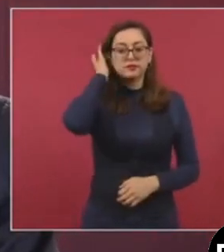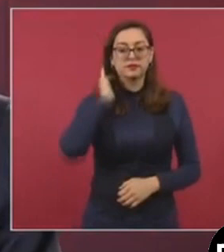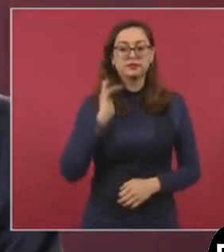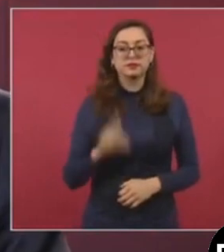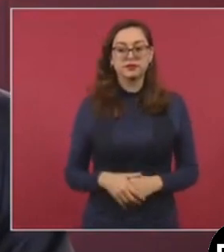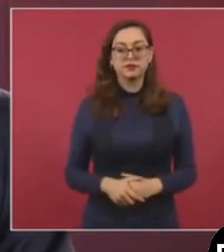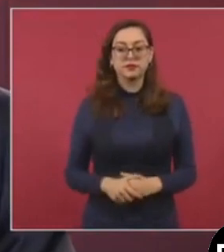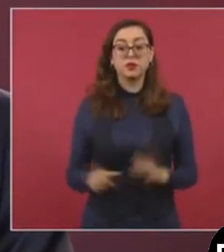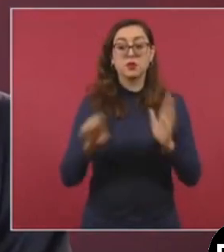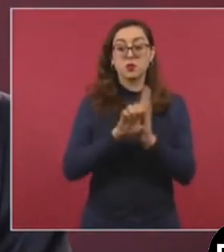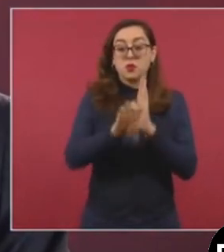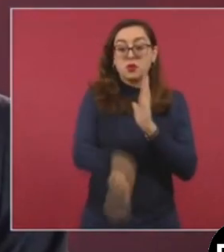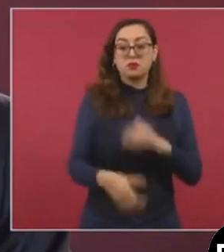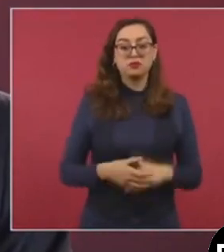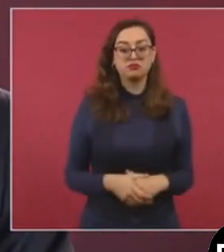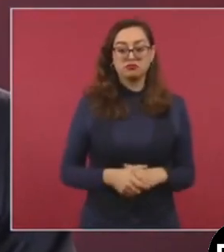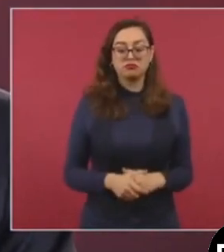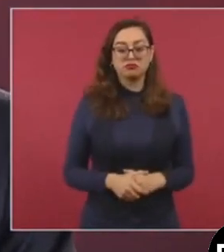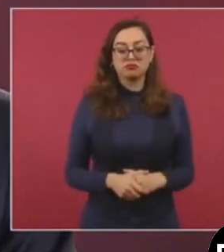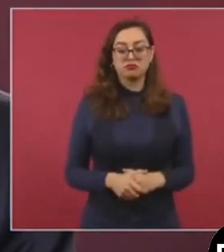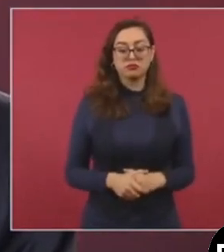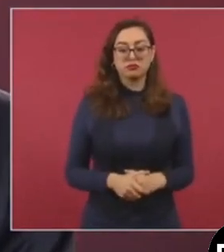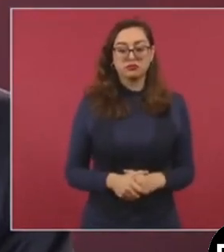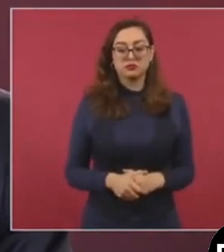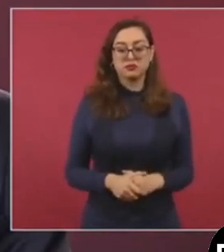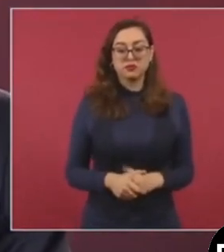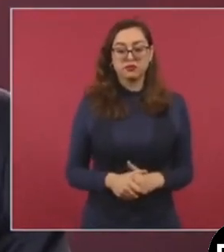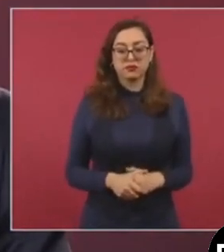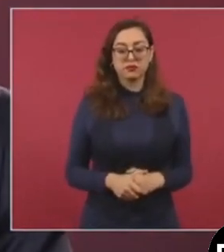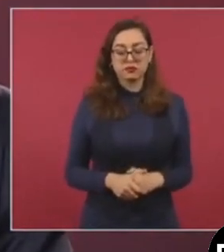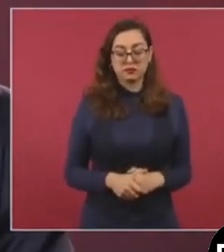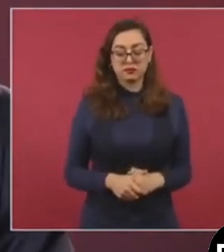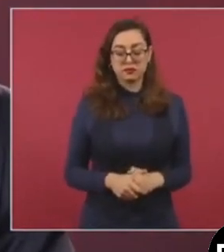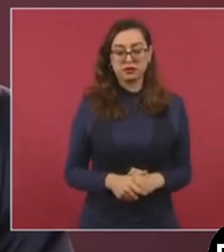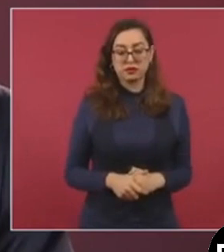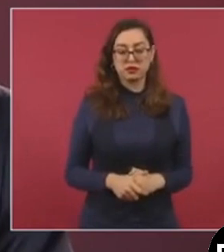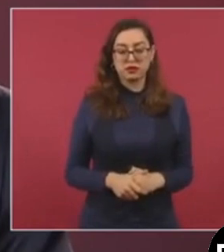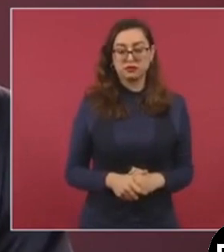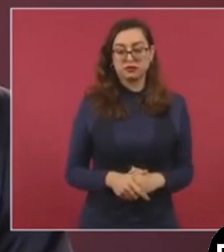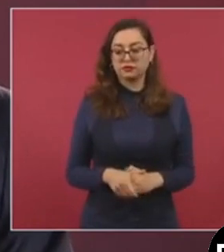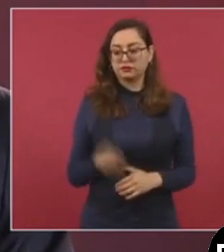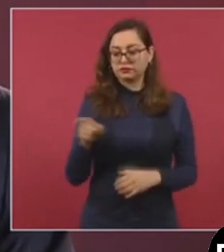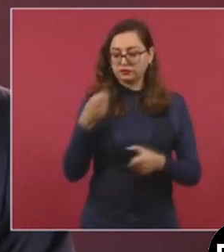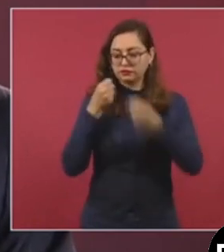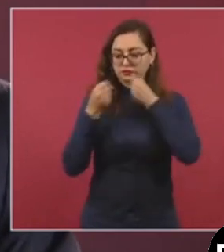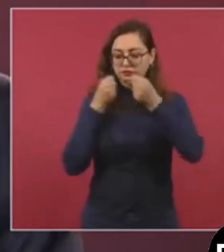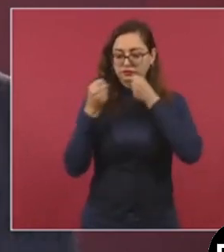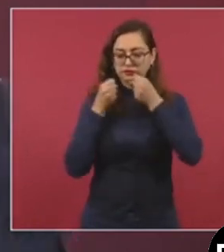apostaron, ¿no?, está la periodista, la señora Esteves,